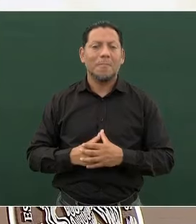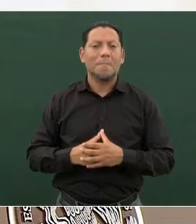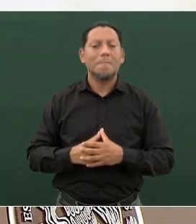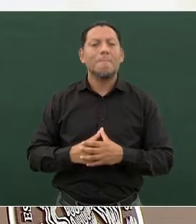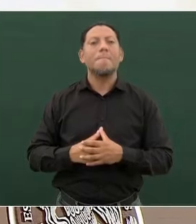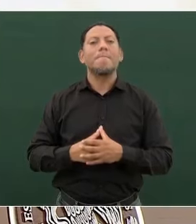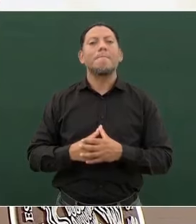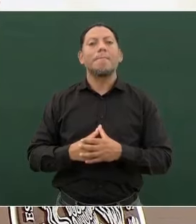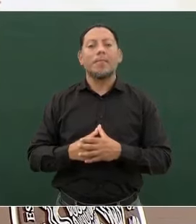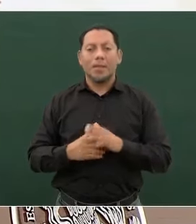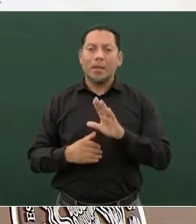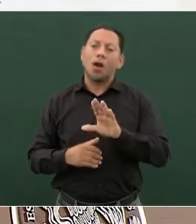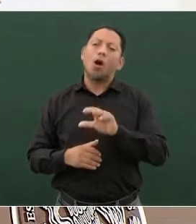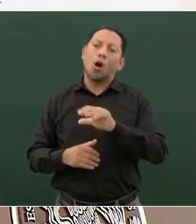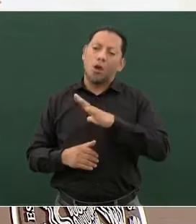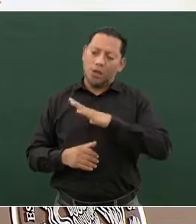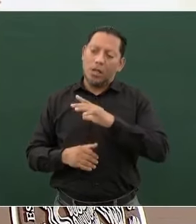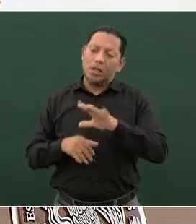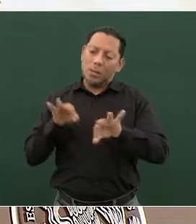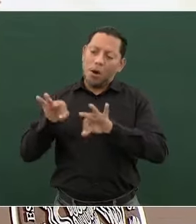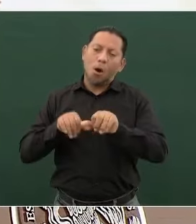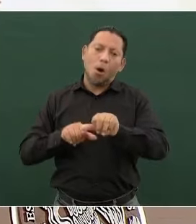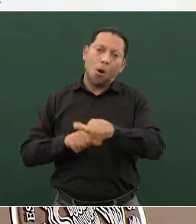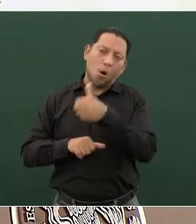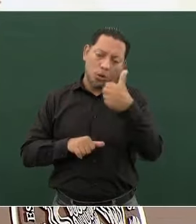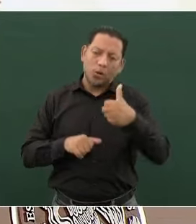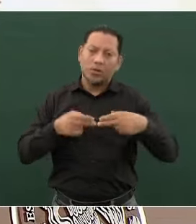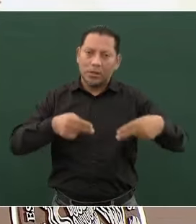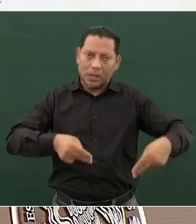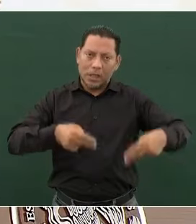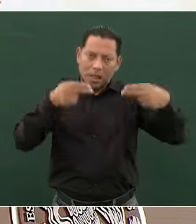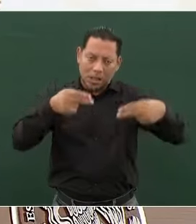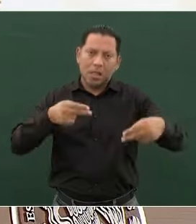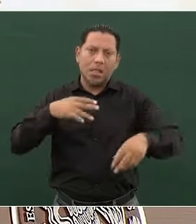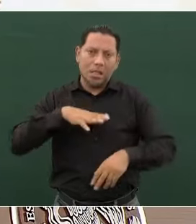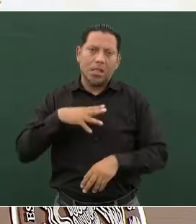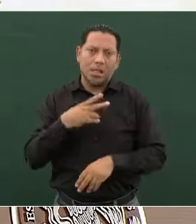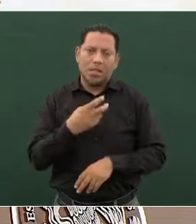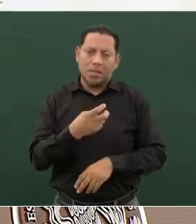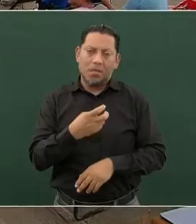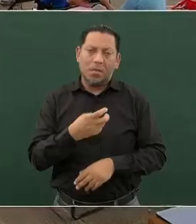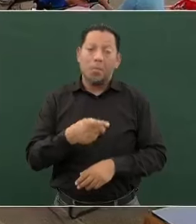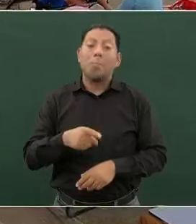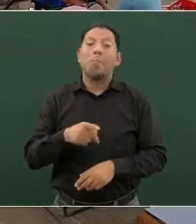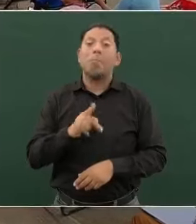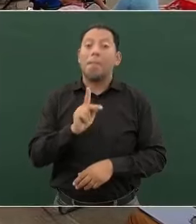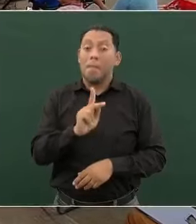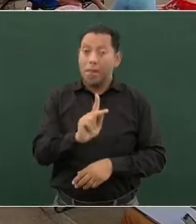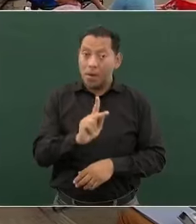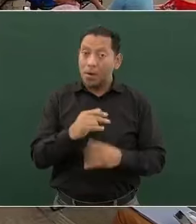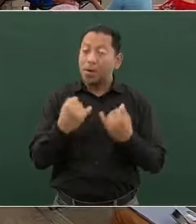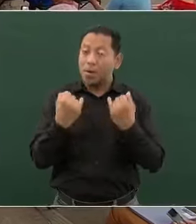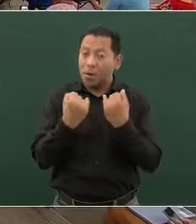Tienen otros negocios, pero también